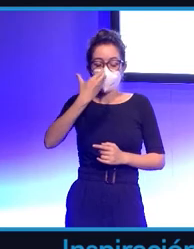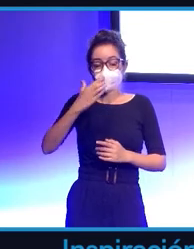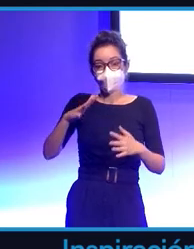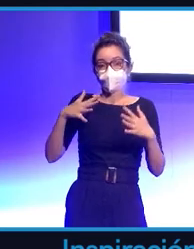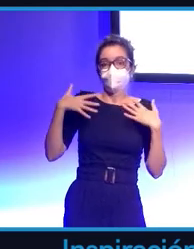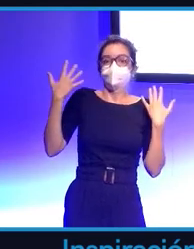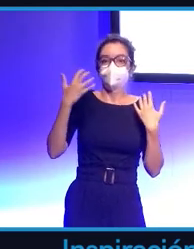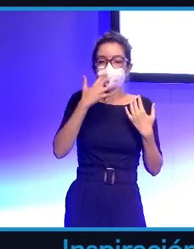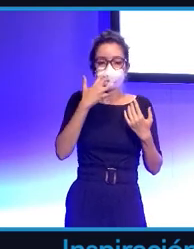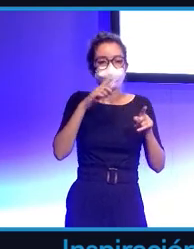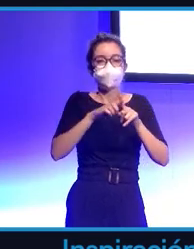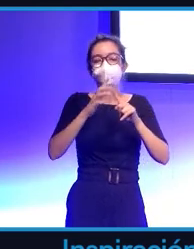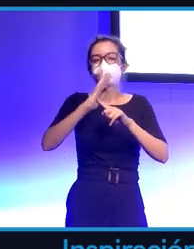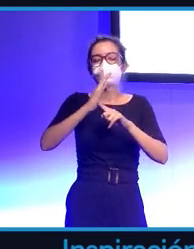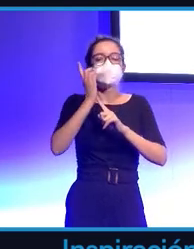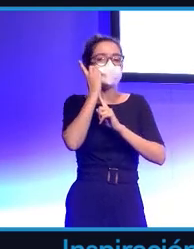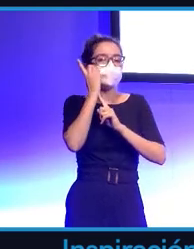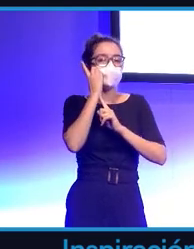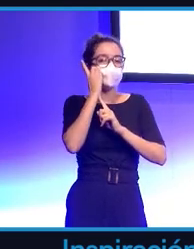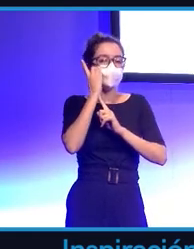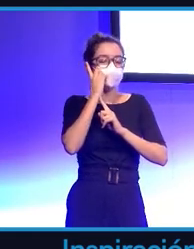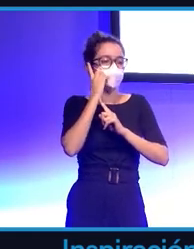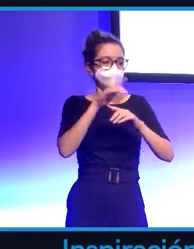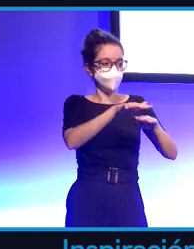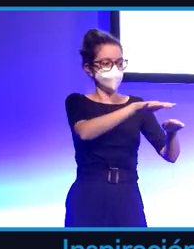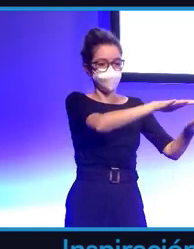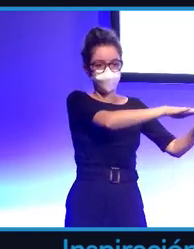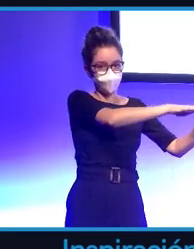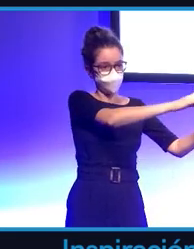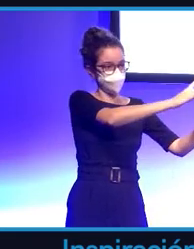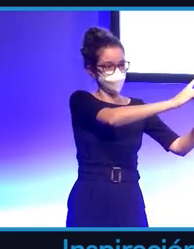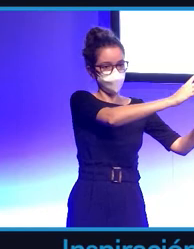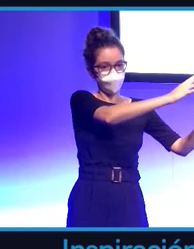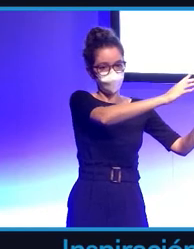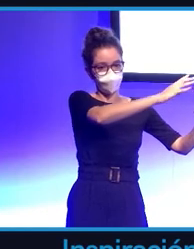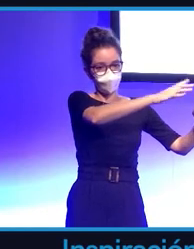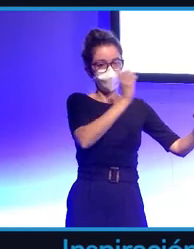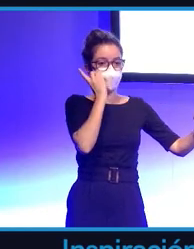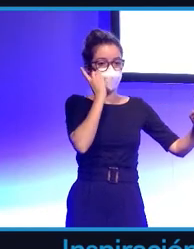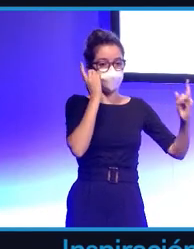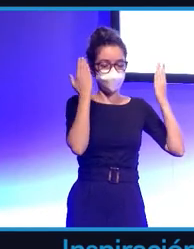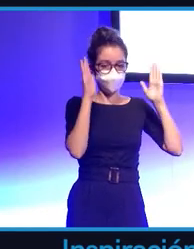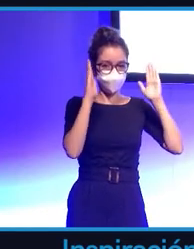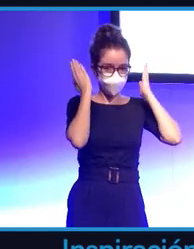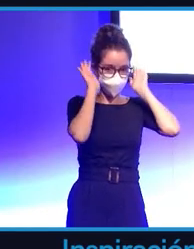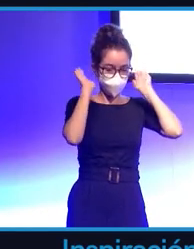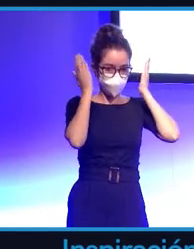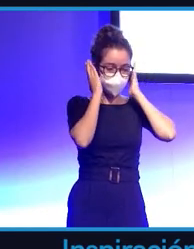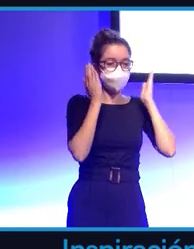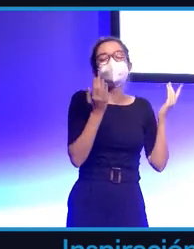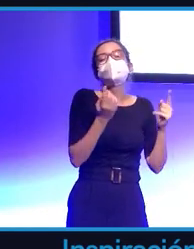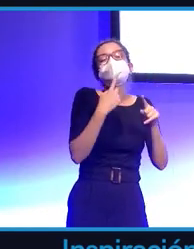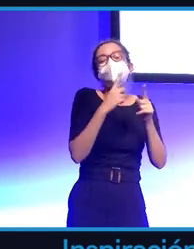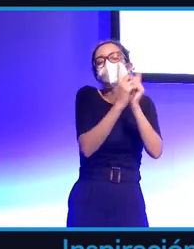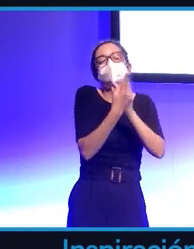veis, por ejemplo, una feria de móviles, como el Mobile World Congress, cuando se presentan novedades, prácticamente son ya cosas técnicas muy pequeñitas, que de